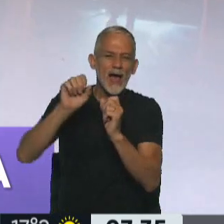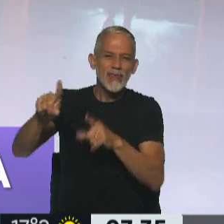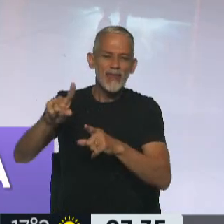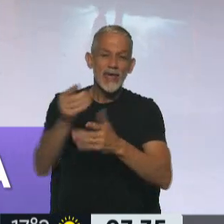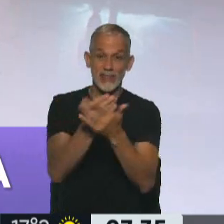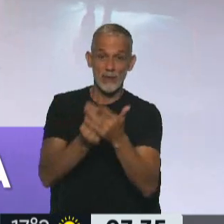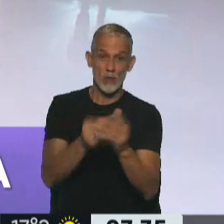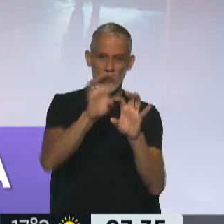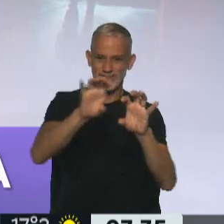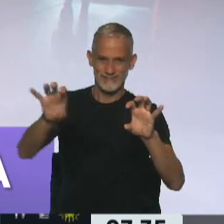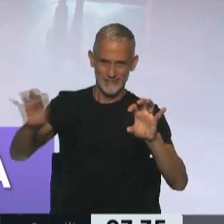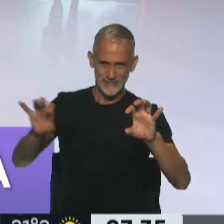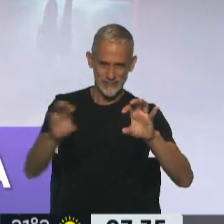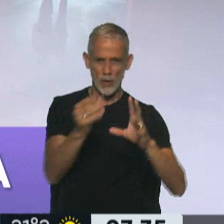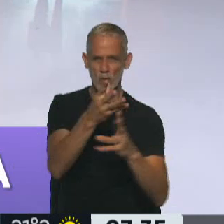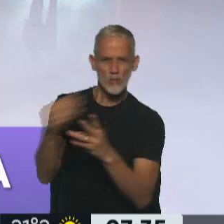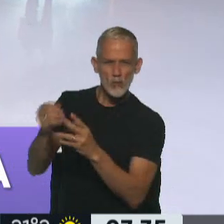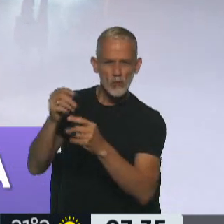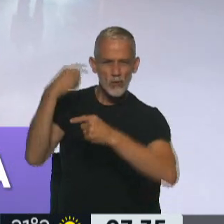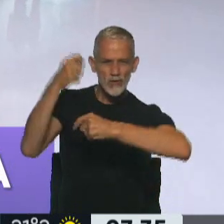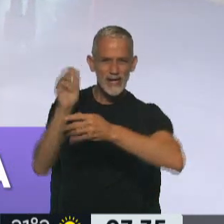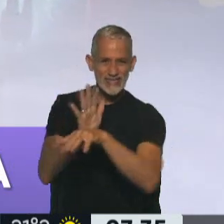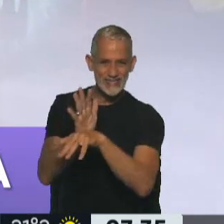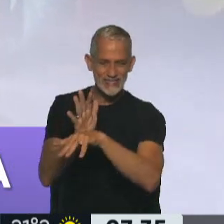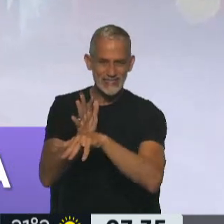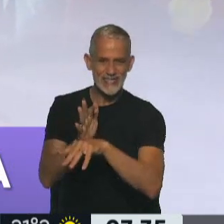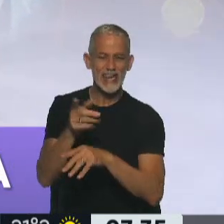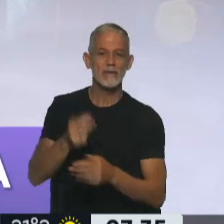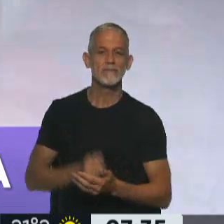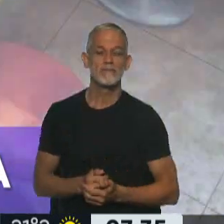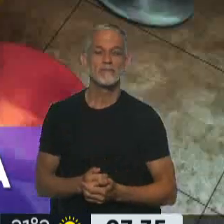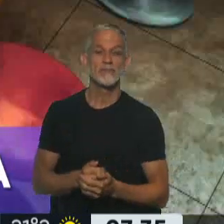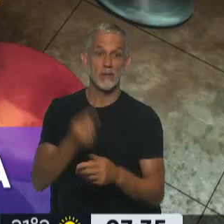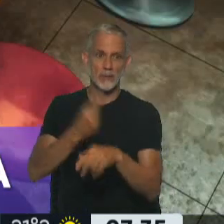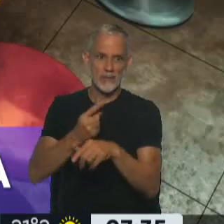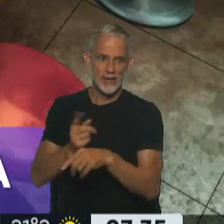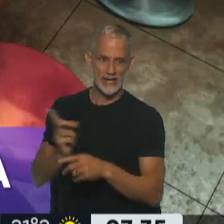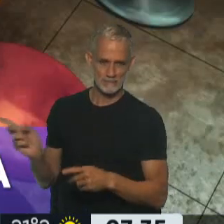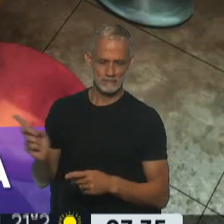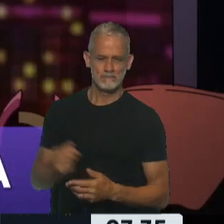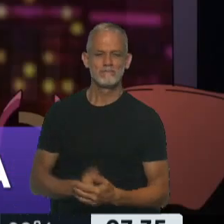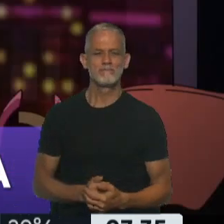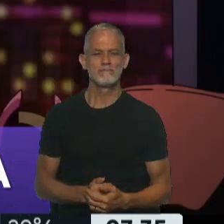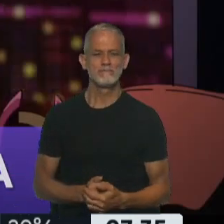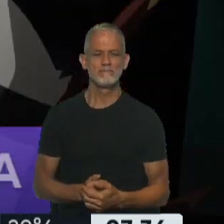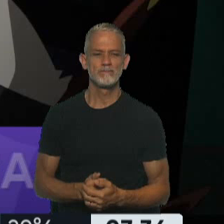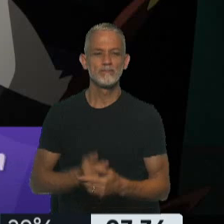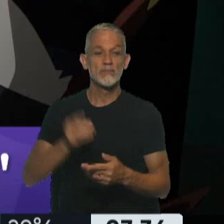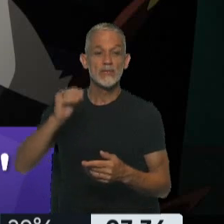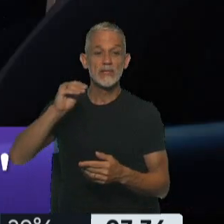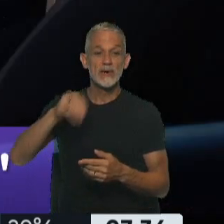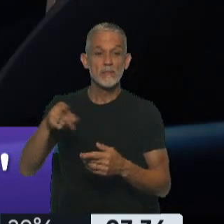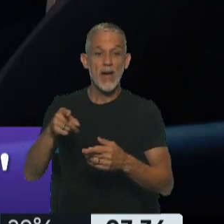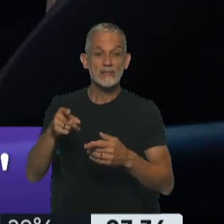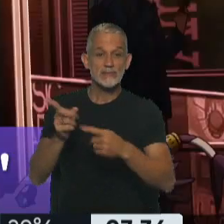gráfica, un anime. Hablamos de Digimon Adventure 02 The Beginning, arrancamos con esa entonces, un nuevo capítulo